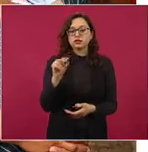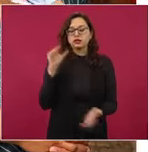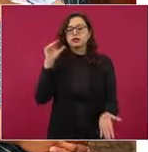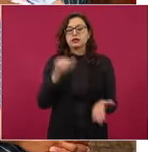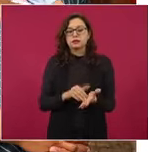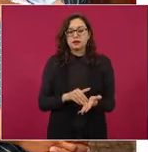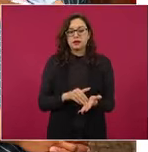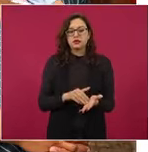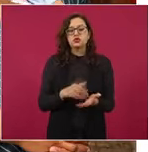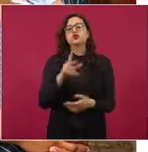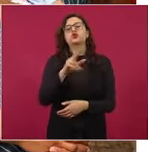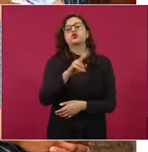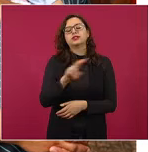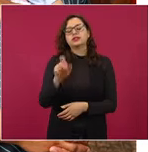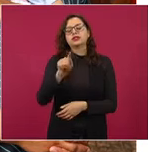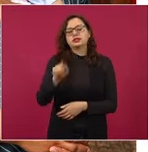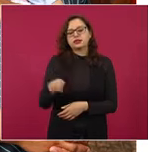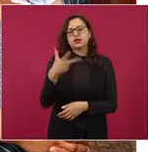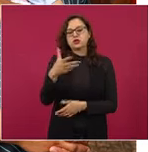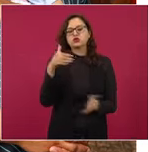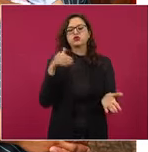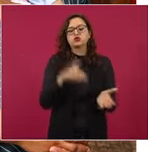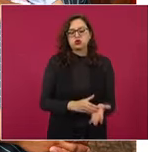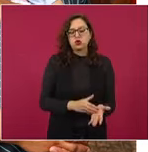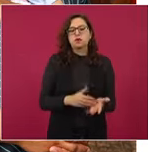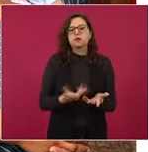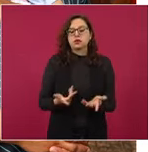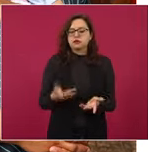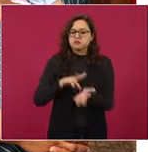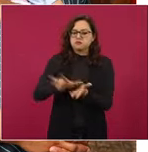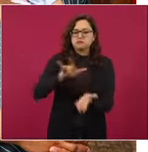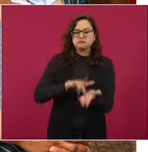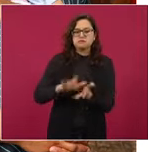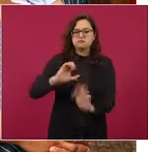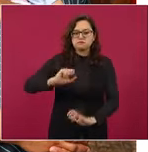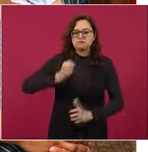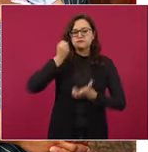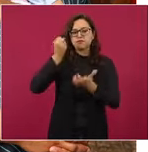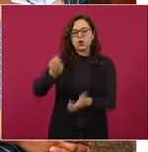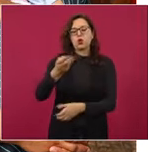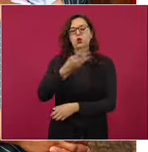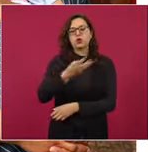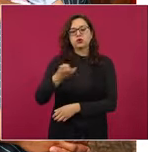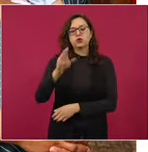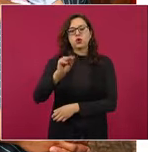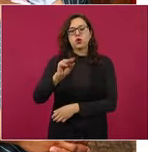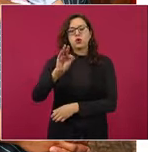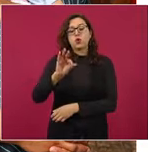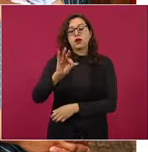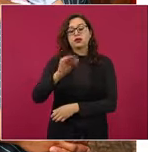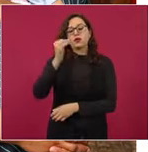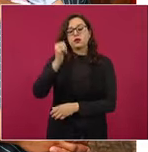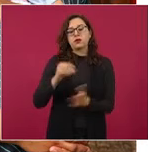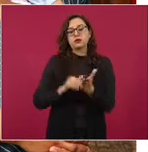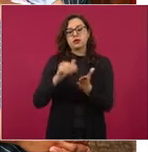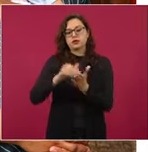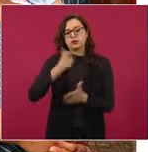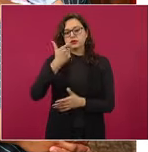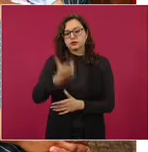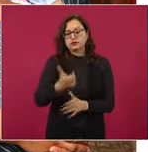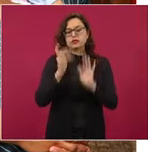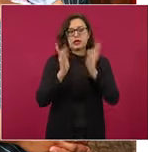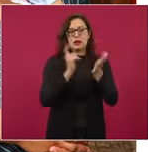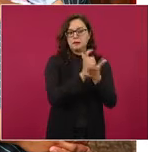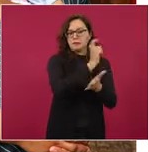bimestre de enero-febrero se invirtieron 449 millones de pesos y llevamos un avance del 81.4